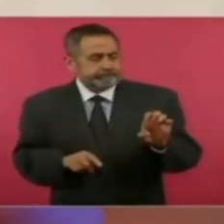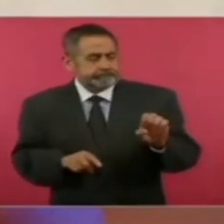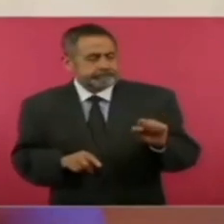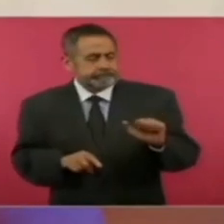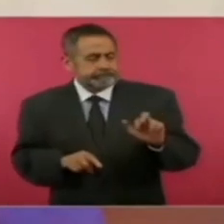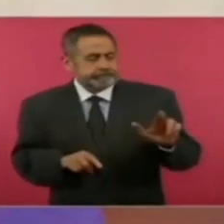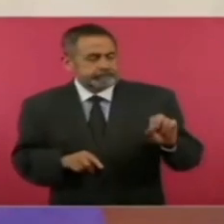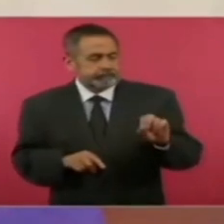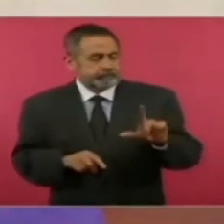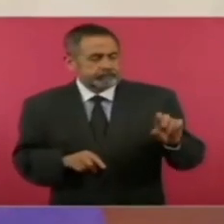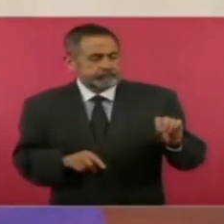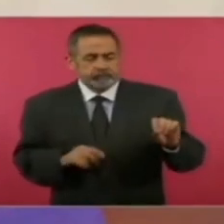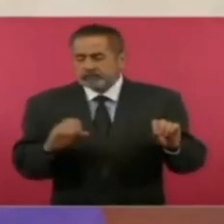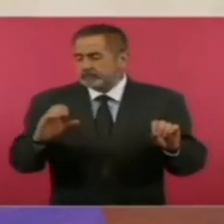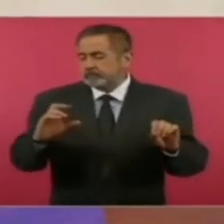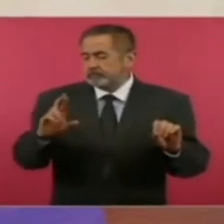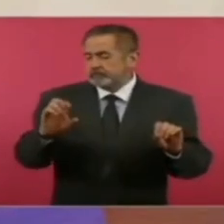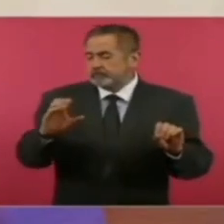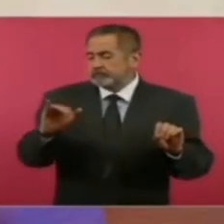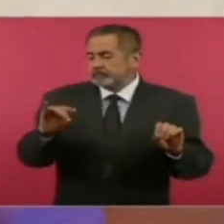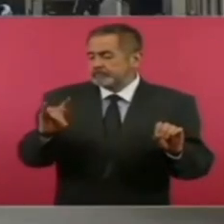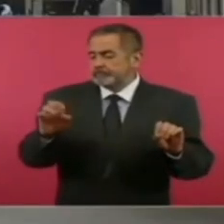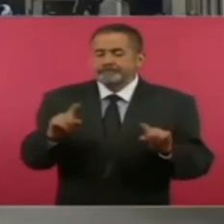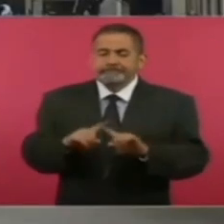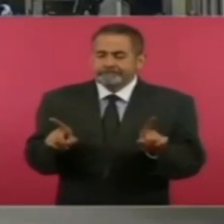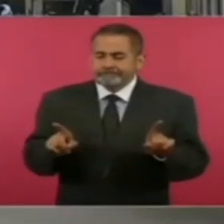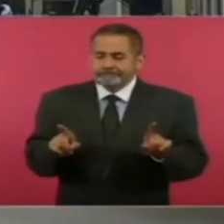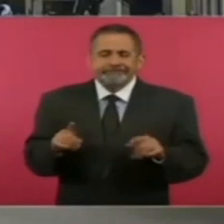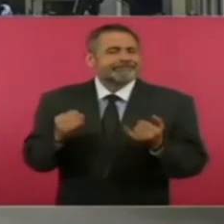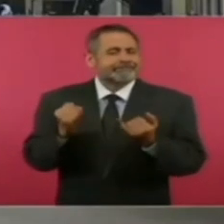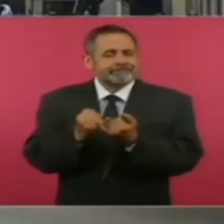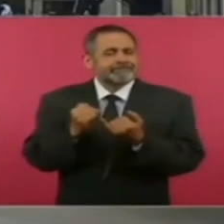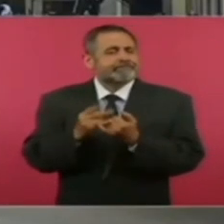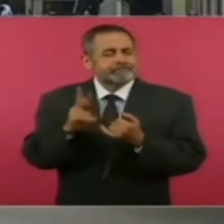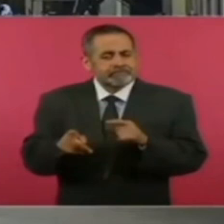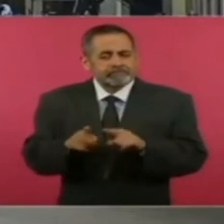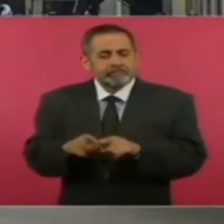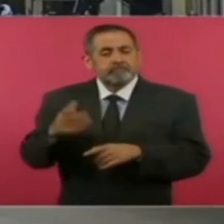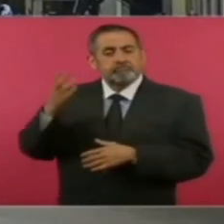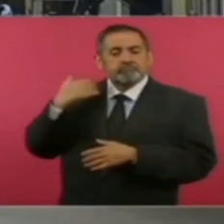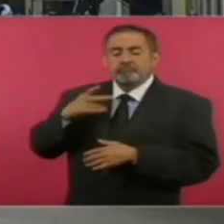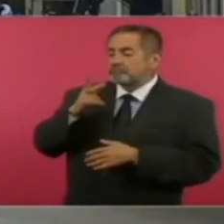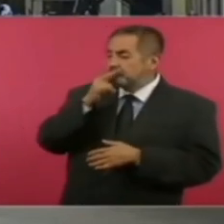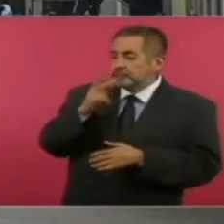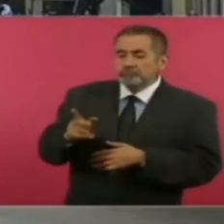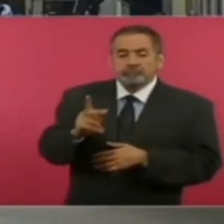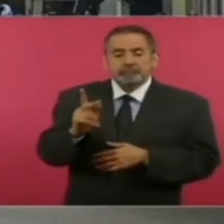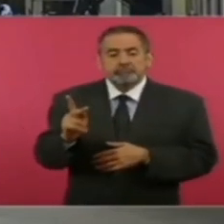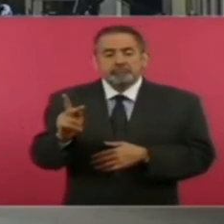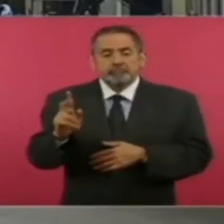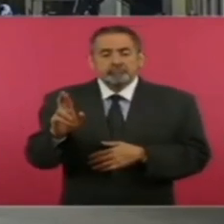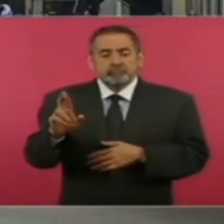así también de un tiempo a la fecha se dejó de hablar de propaganda